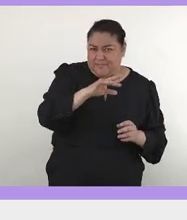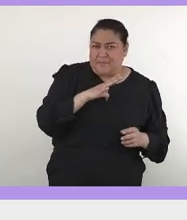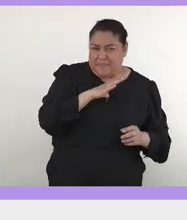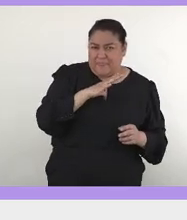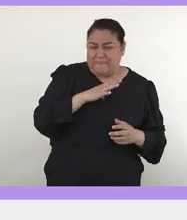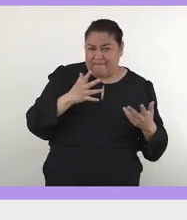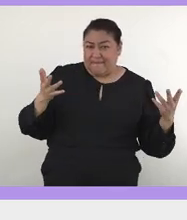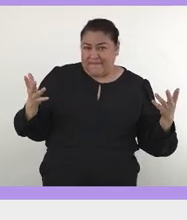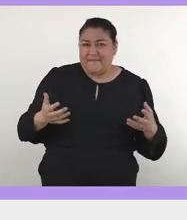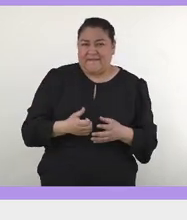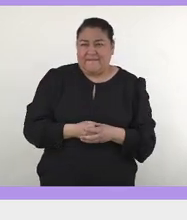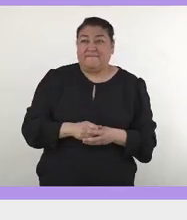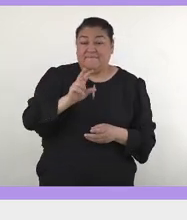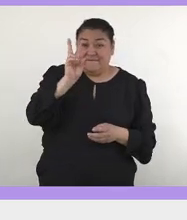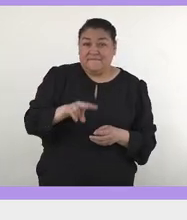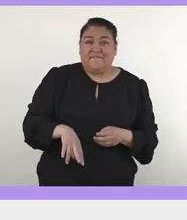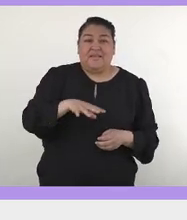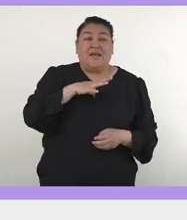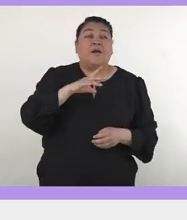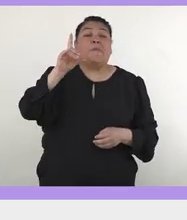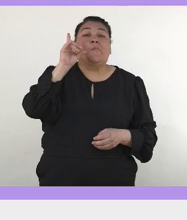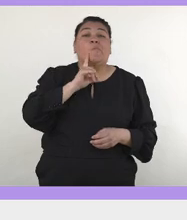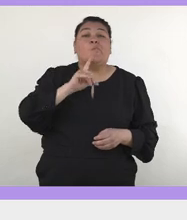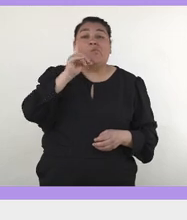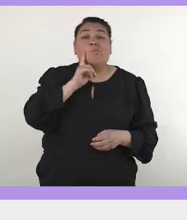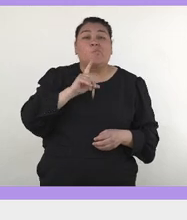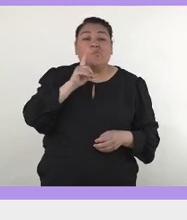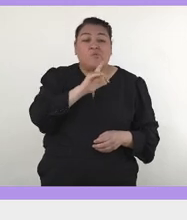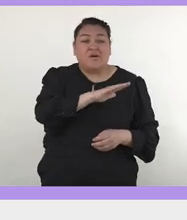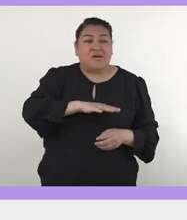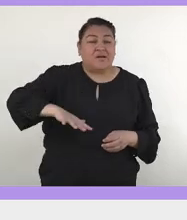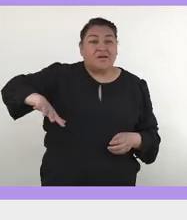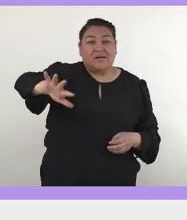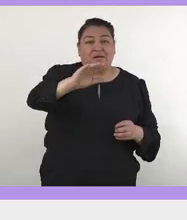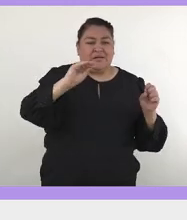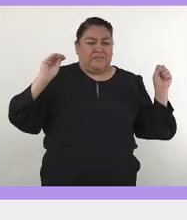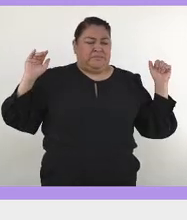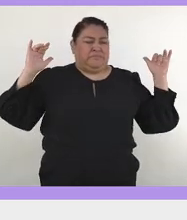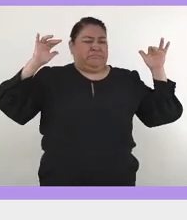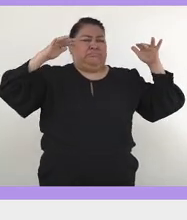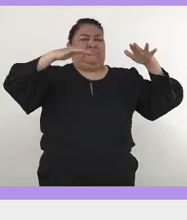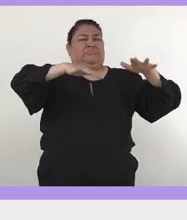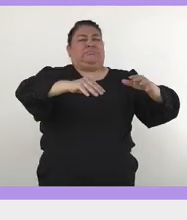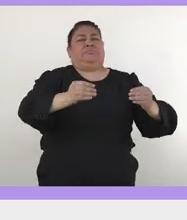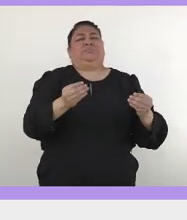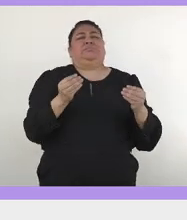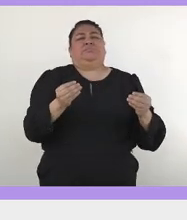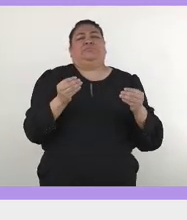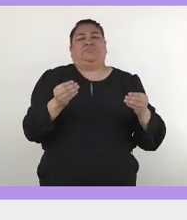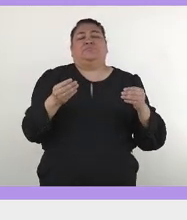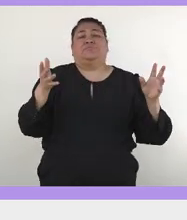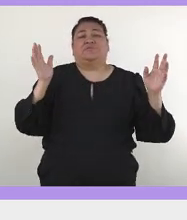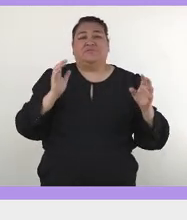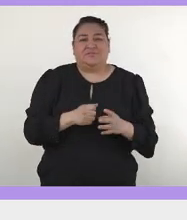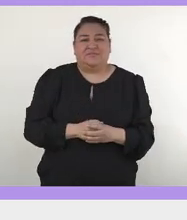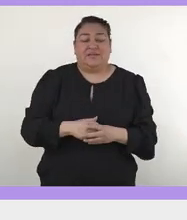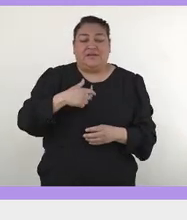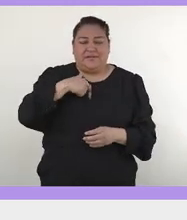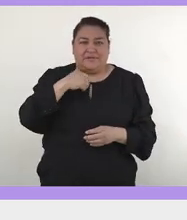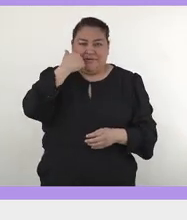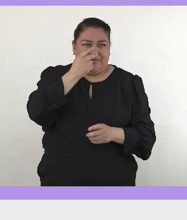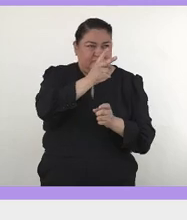había forma. La cantidad de mujeres que había allí era impresionante. Entonces, un poco esa es mi invitación